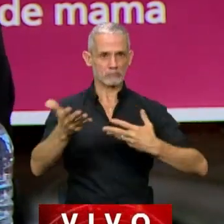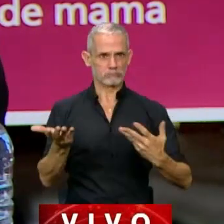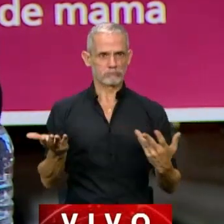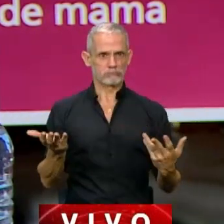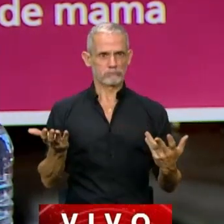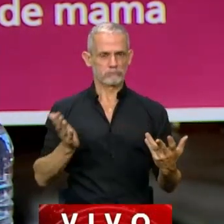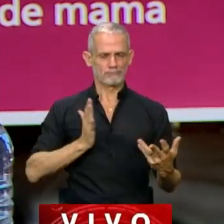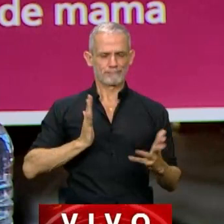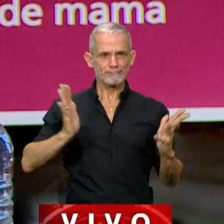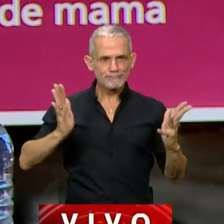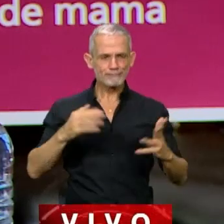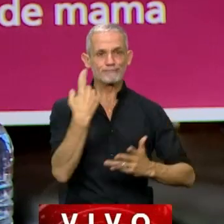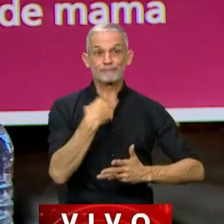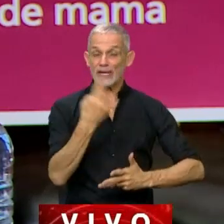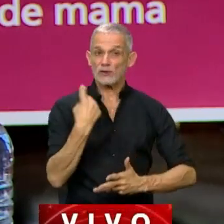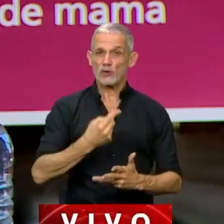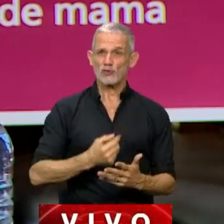Y me parece que nosotros tenemos,